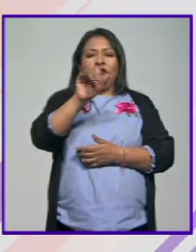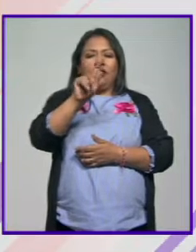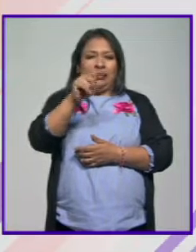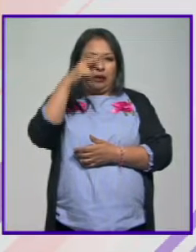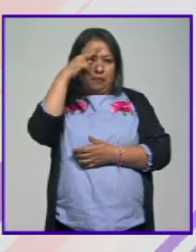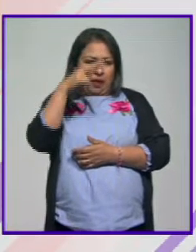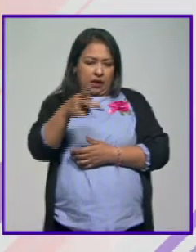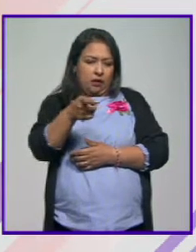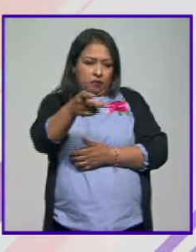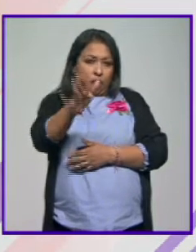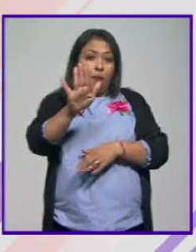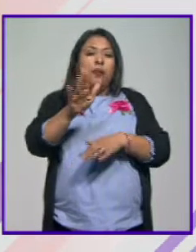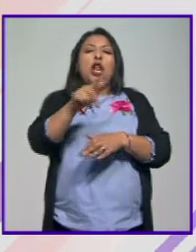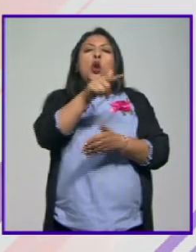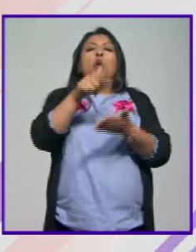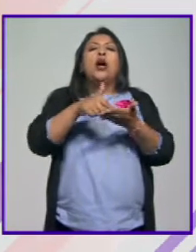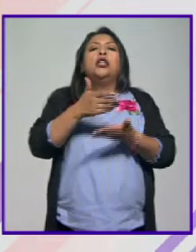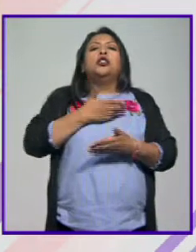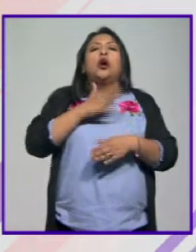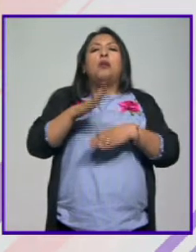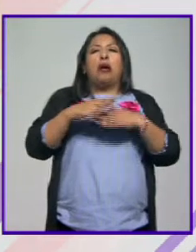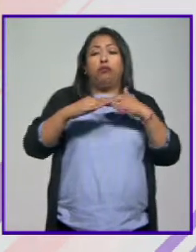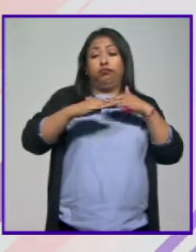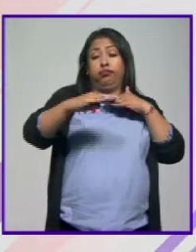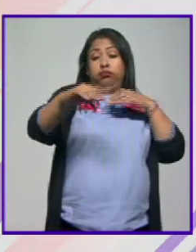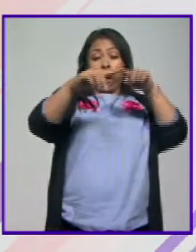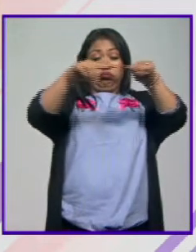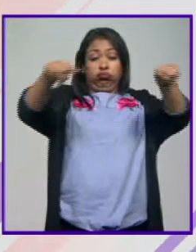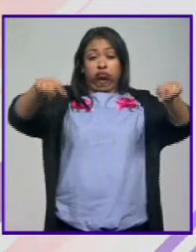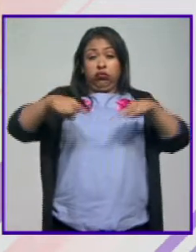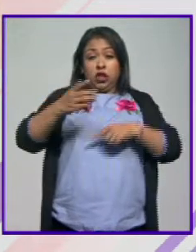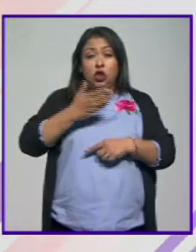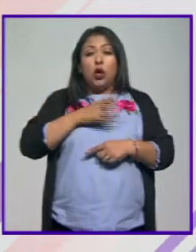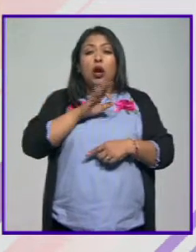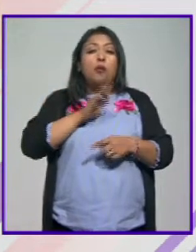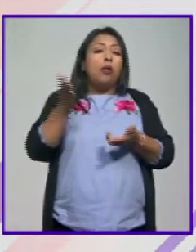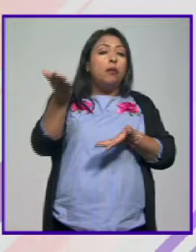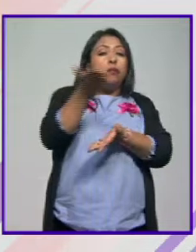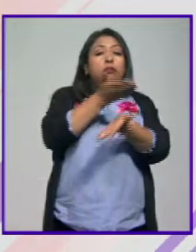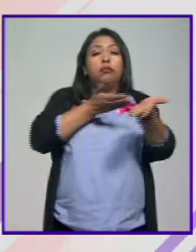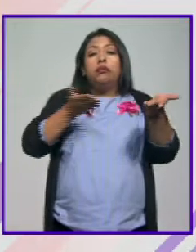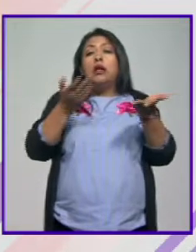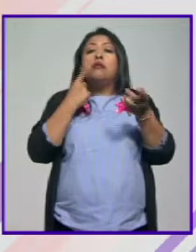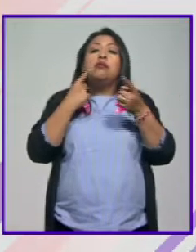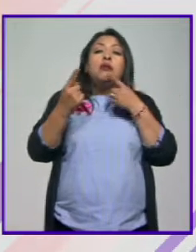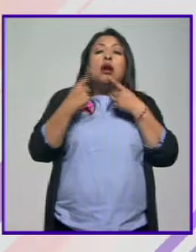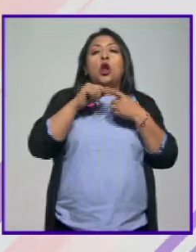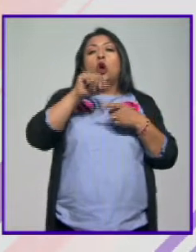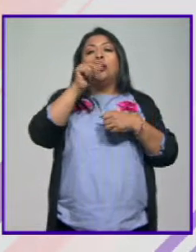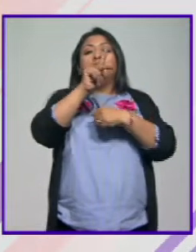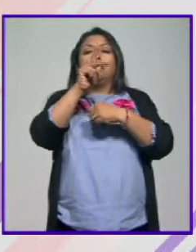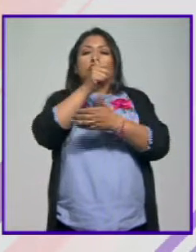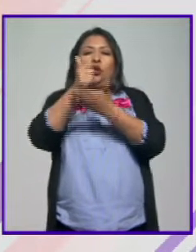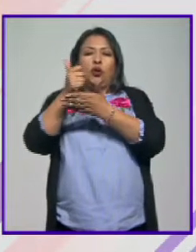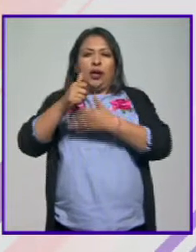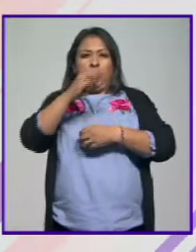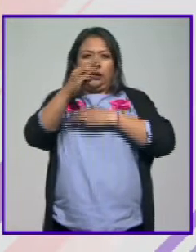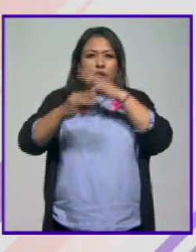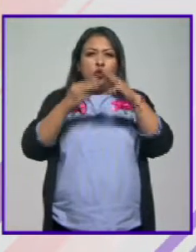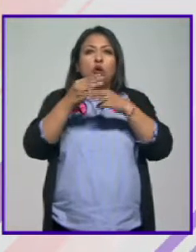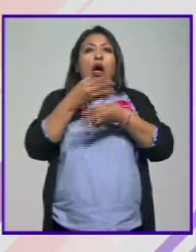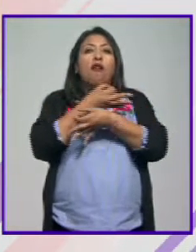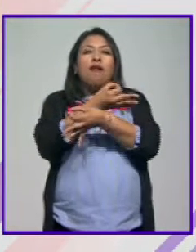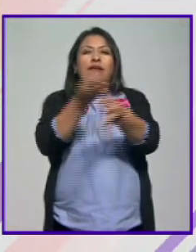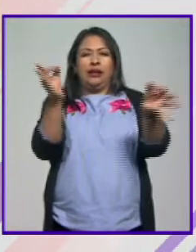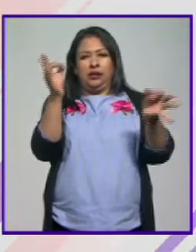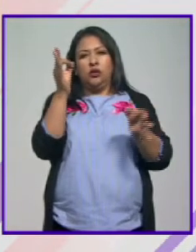porque la plancha del Zócalo pues nos da una posibilidad de diálogo con otras ciudades en el mundo entonces este mensaje que vamos a mandar ahí